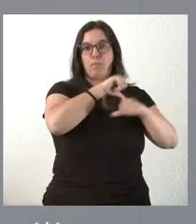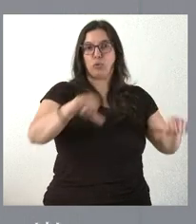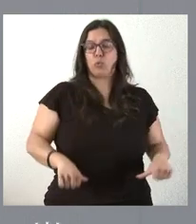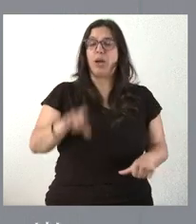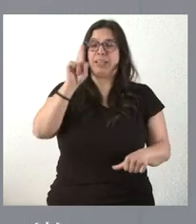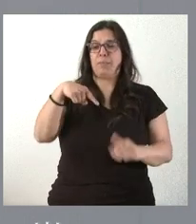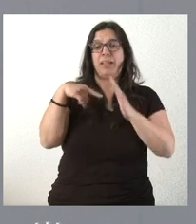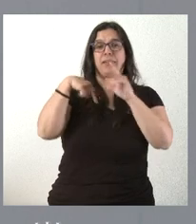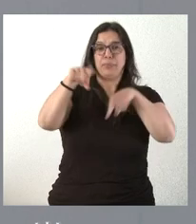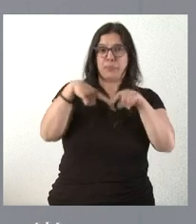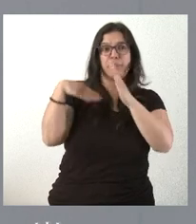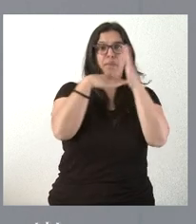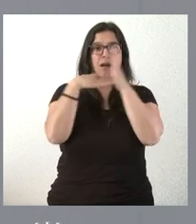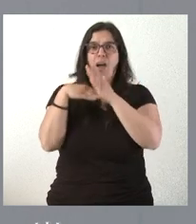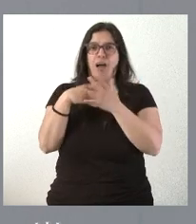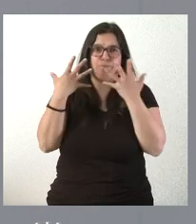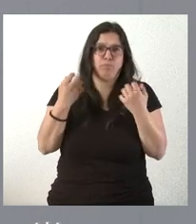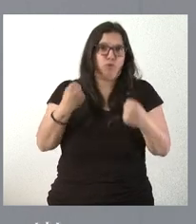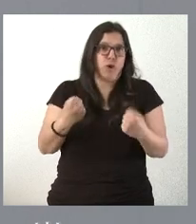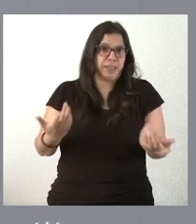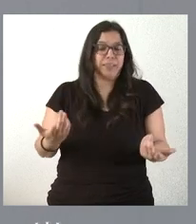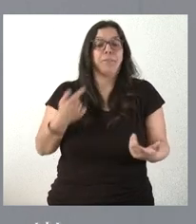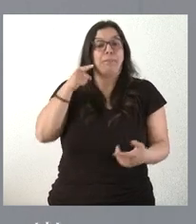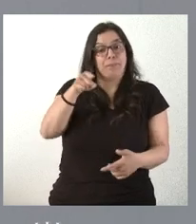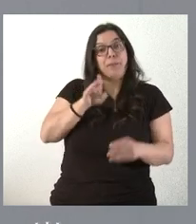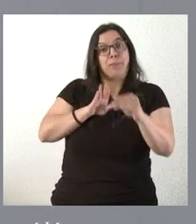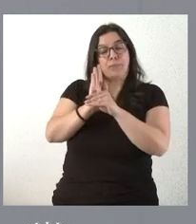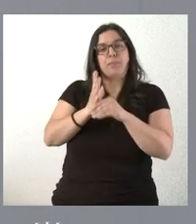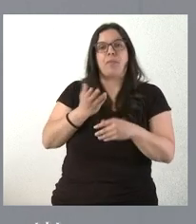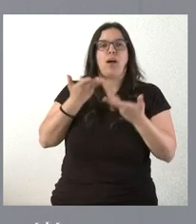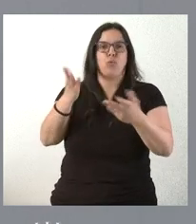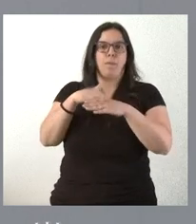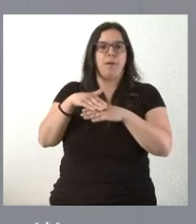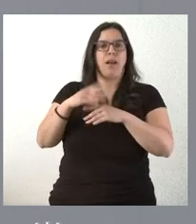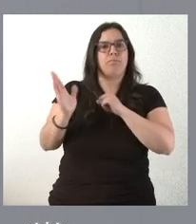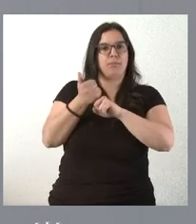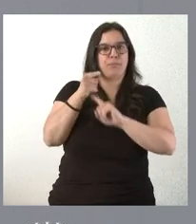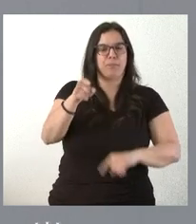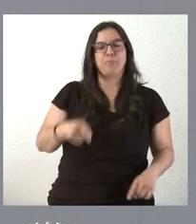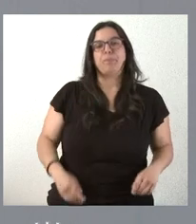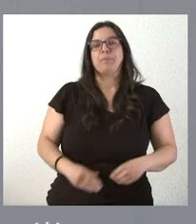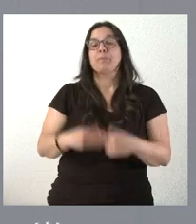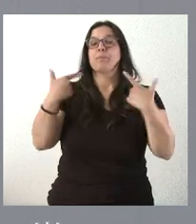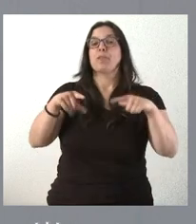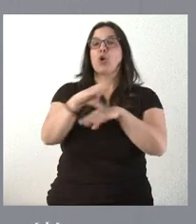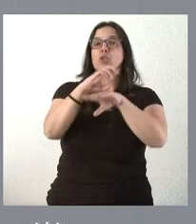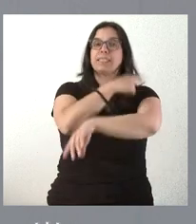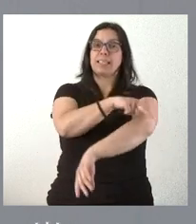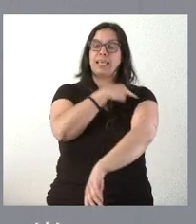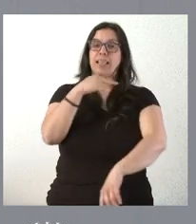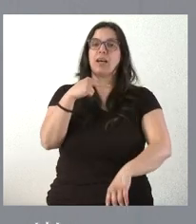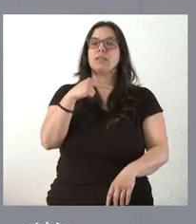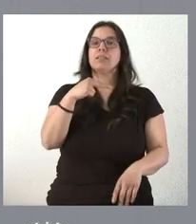desde el punto de vista logístico y esta actuación contribuye a esa dirección. En el caso de la Consejería de Sanidad, se